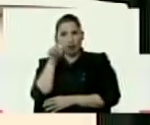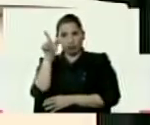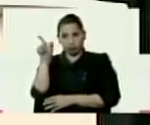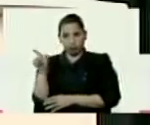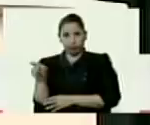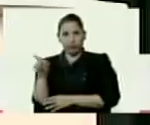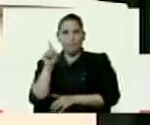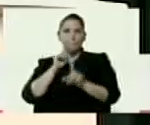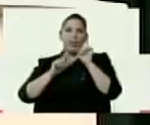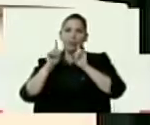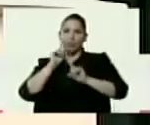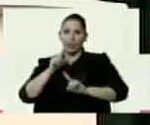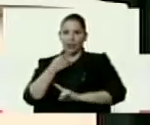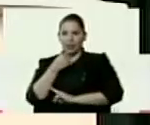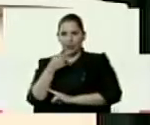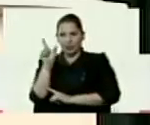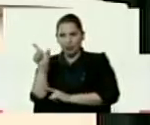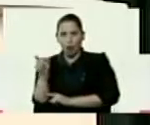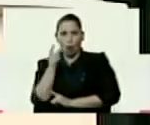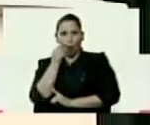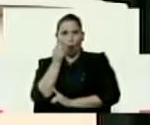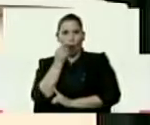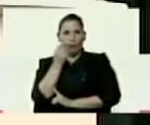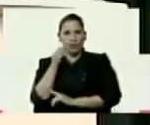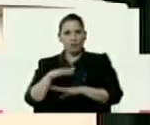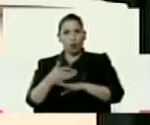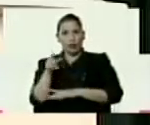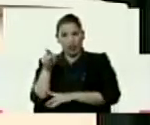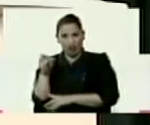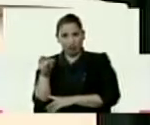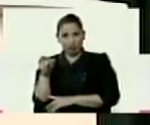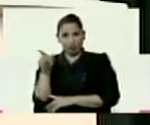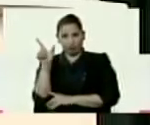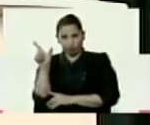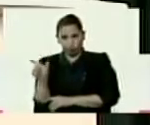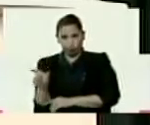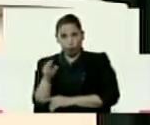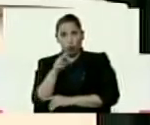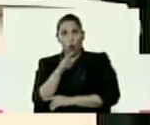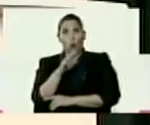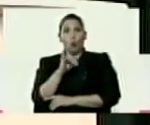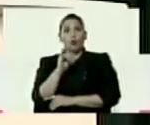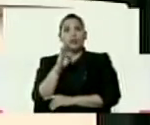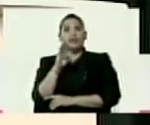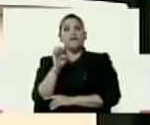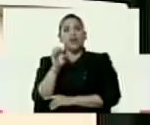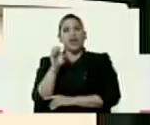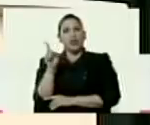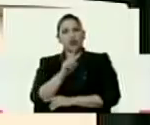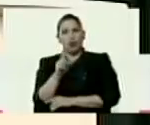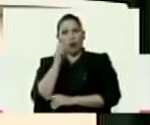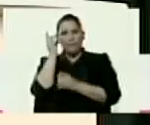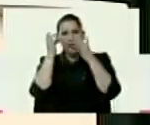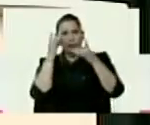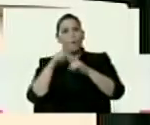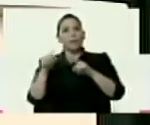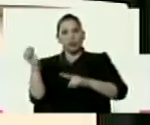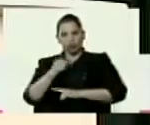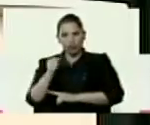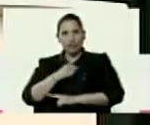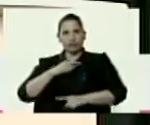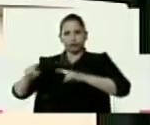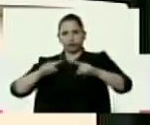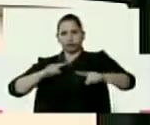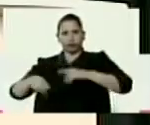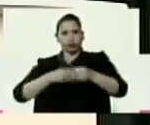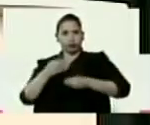un falso positivo, porque él fue el que, no lo inventó, pero el que sí ejecutó y